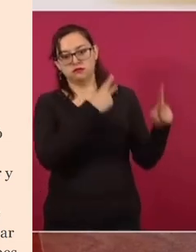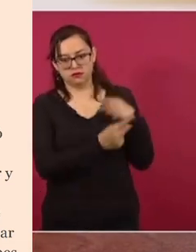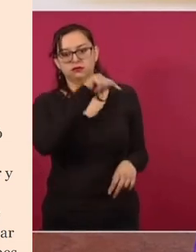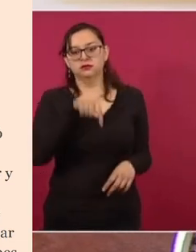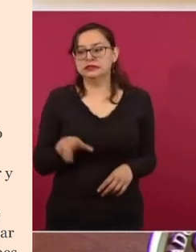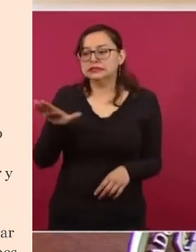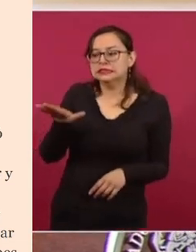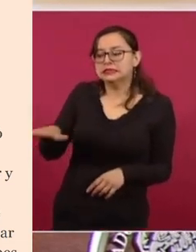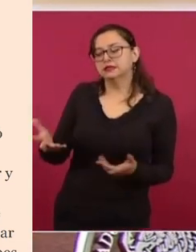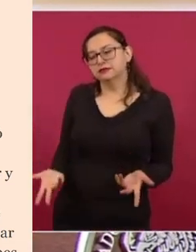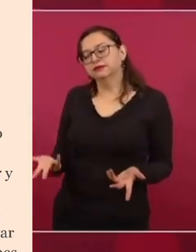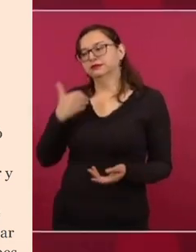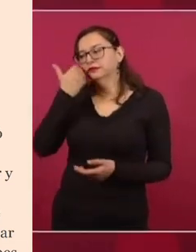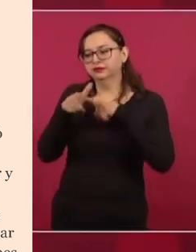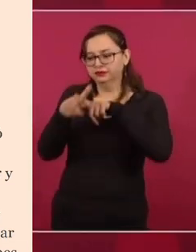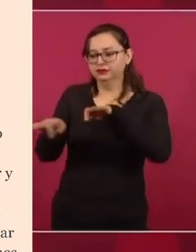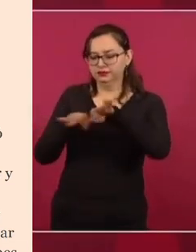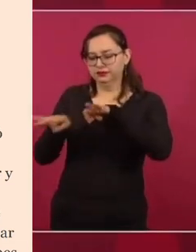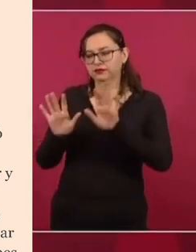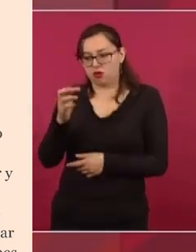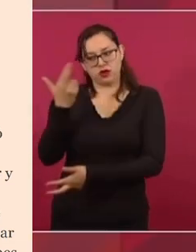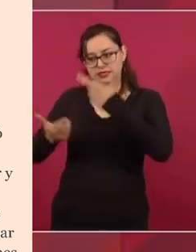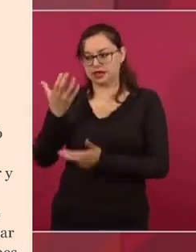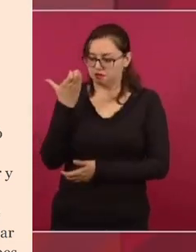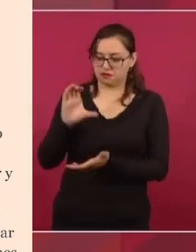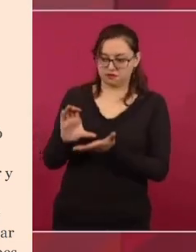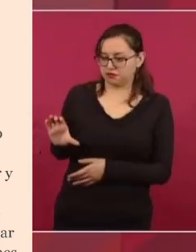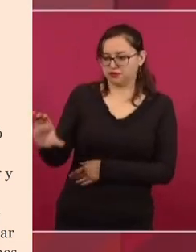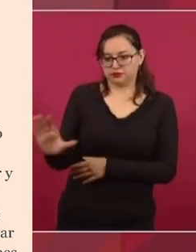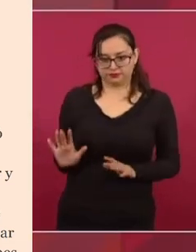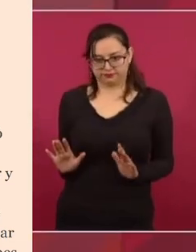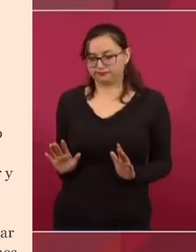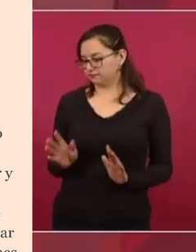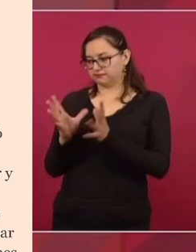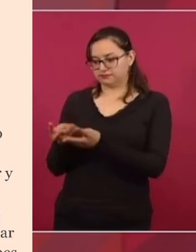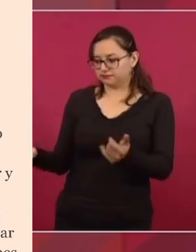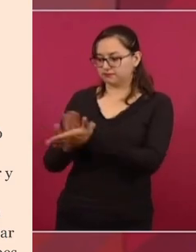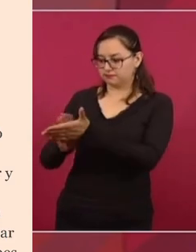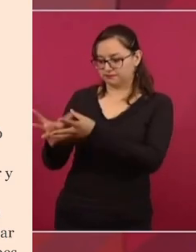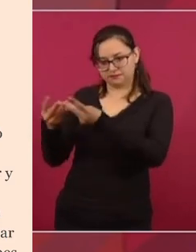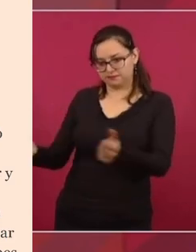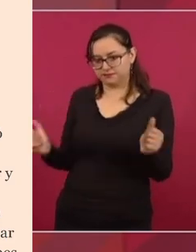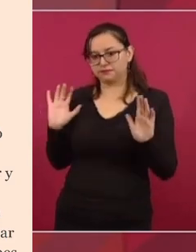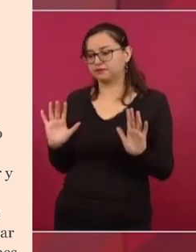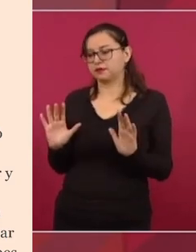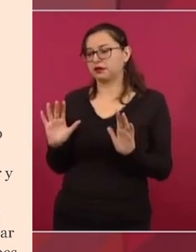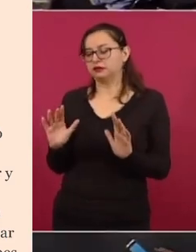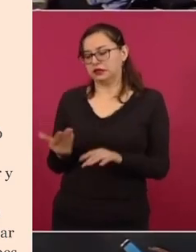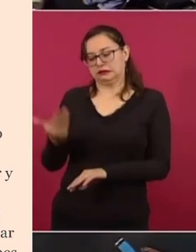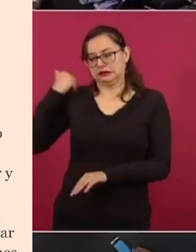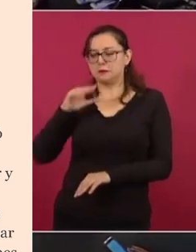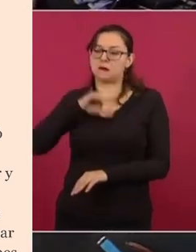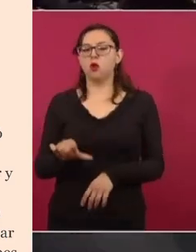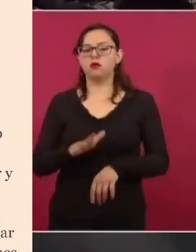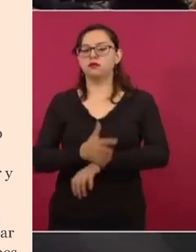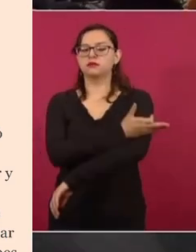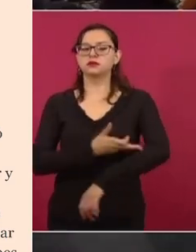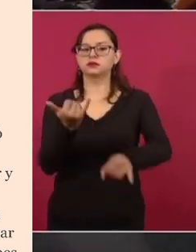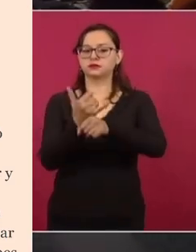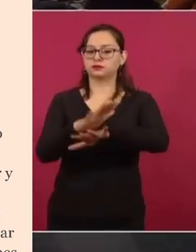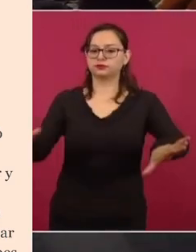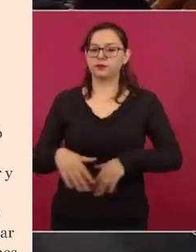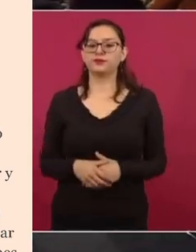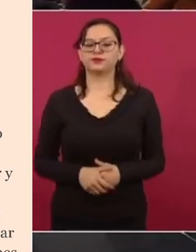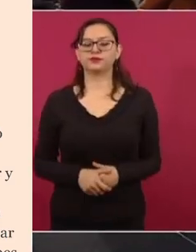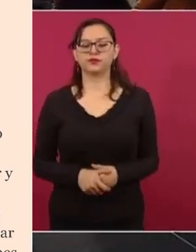nos plantearon que ellos estaban dispuestos a devolver el dinero de los sobornos y de las operaciones que se habían llevado a cabo. Y la